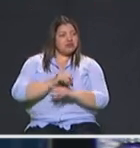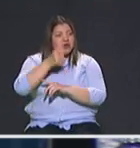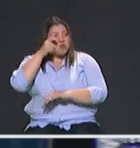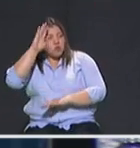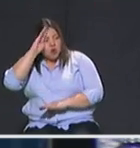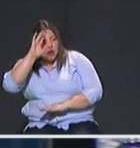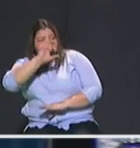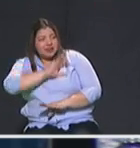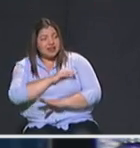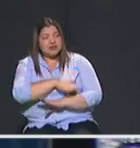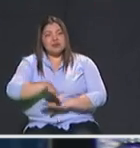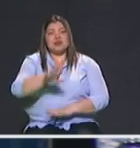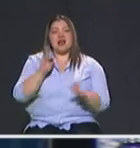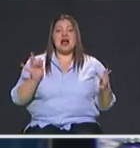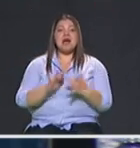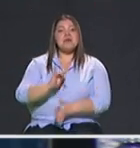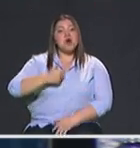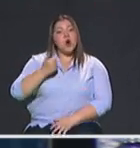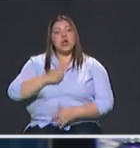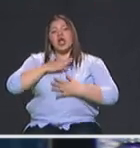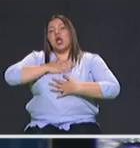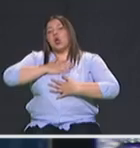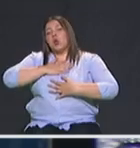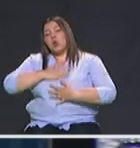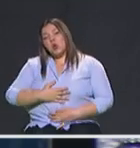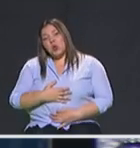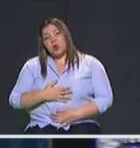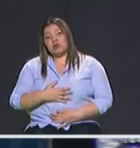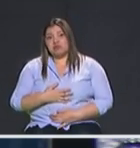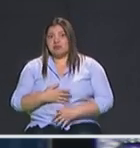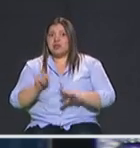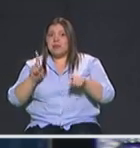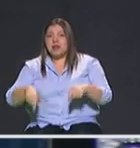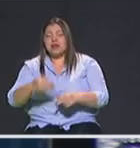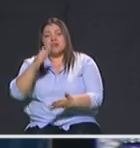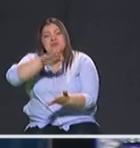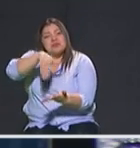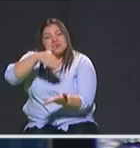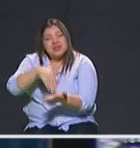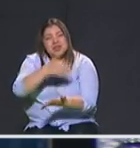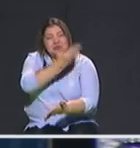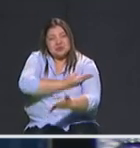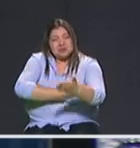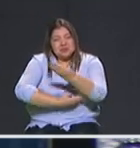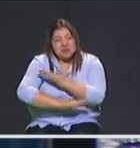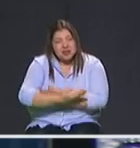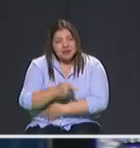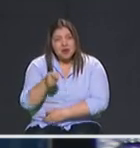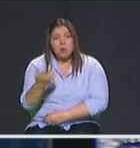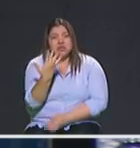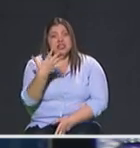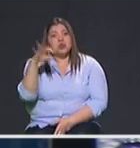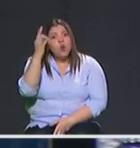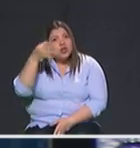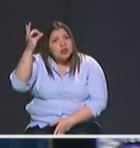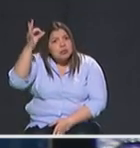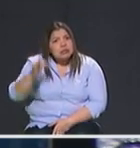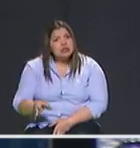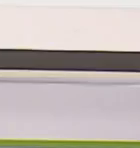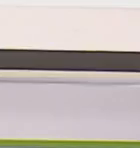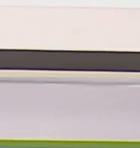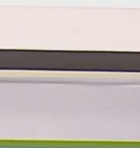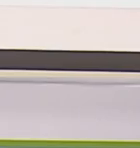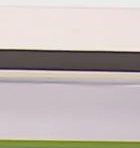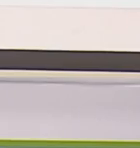de Medellín tengan tranquilidad en la parte de los celulares en el centro Parque Berrío 50% eso no puede seguir pasando en Medellín